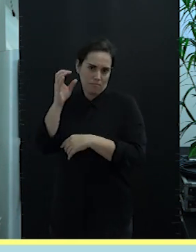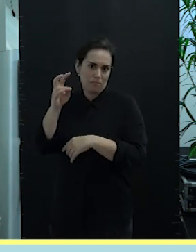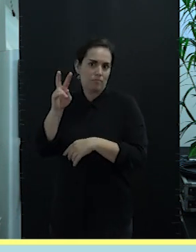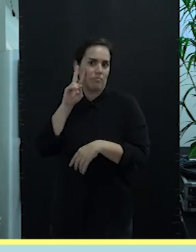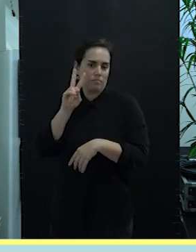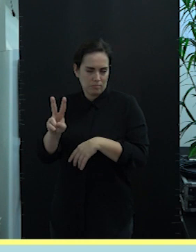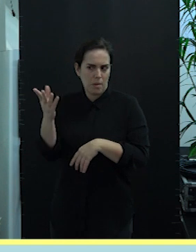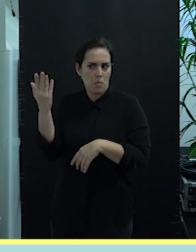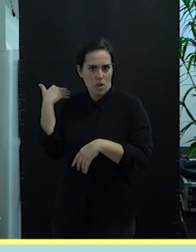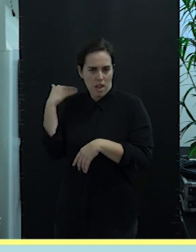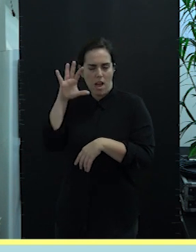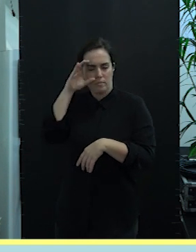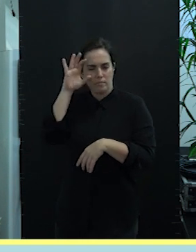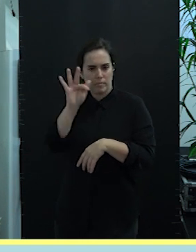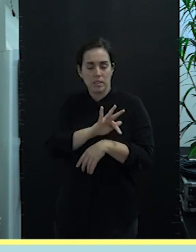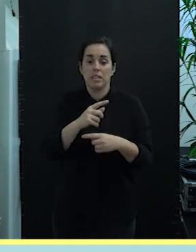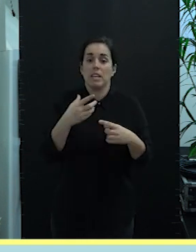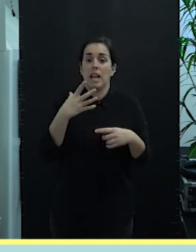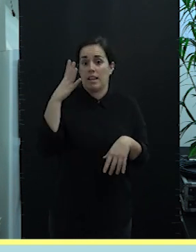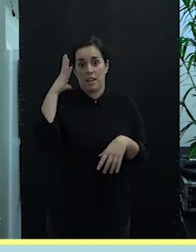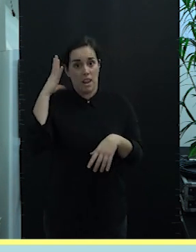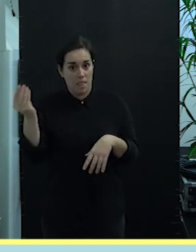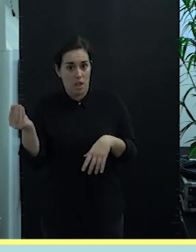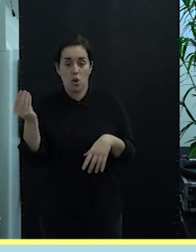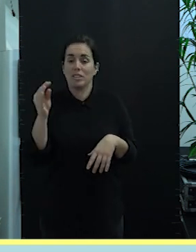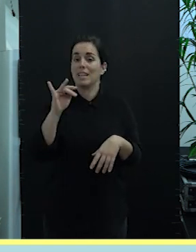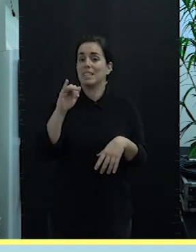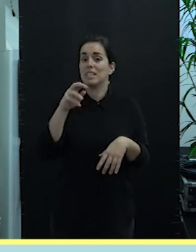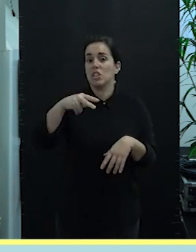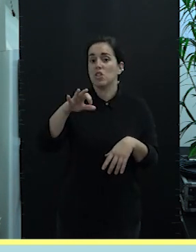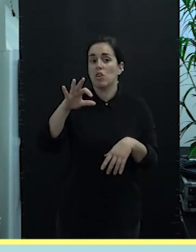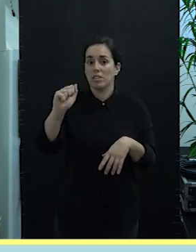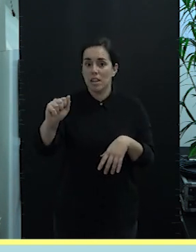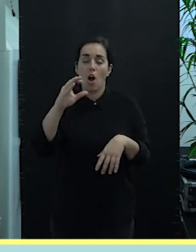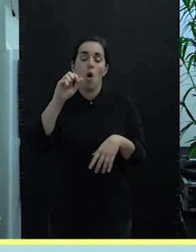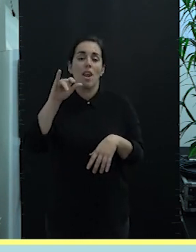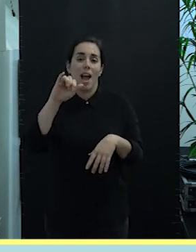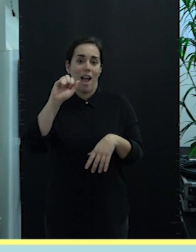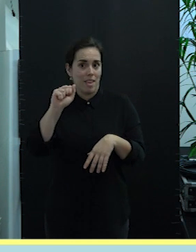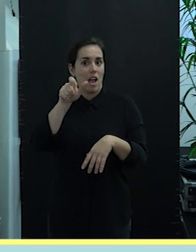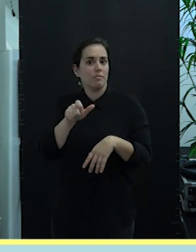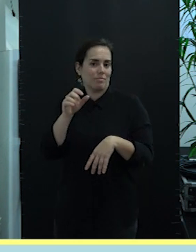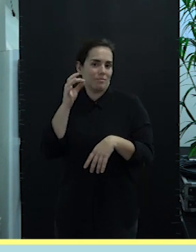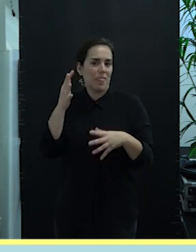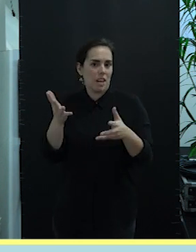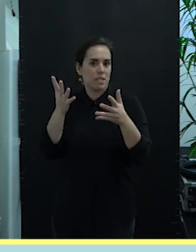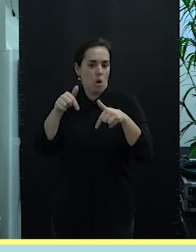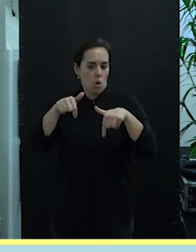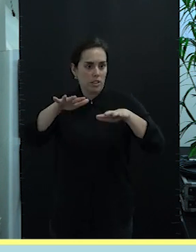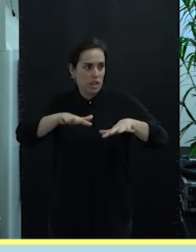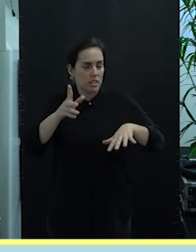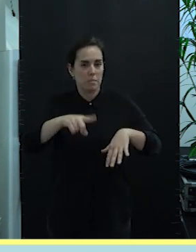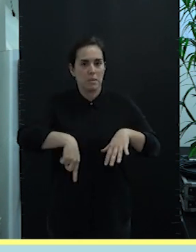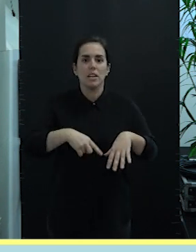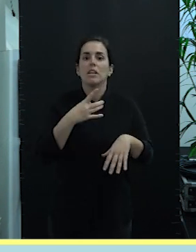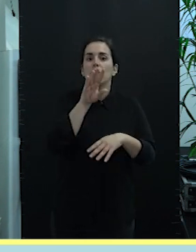intervención. Lanzarote, la cofradía de La Tiñosa, con Olaya, nuestra dinamizadora, que también la tenemos hoy aquí. Fuerteventura,